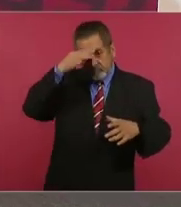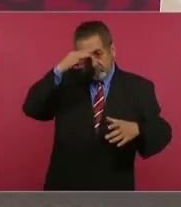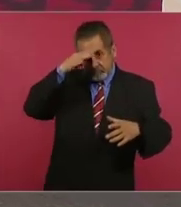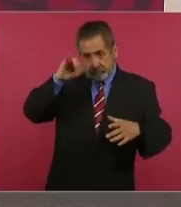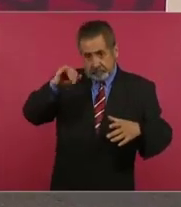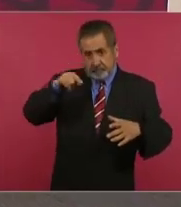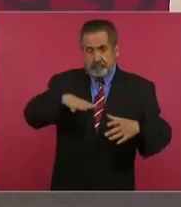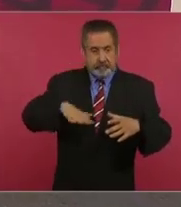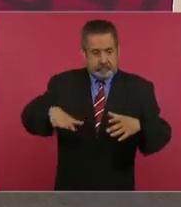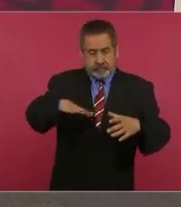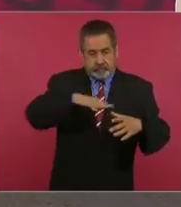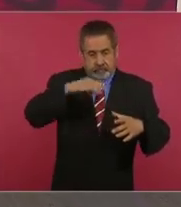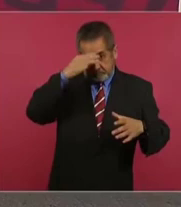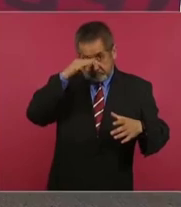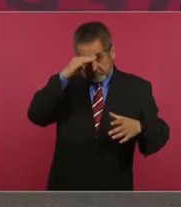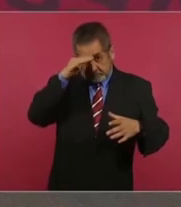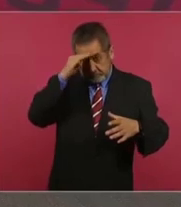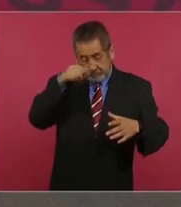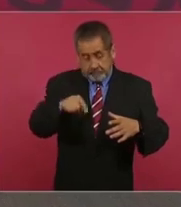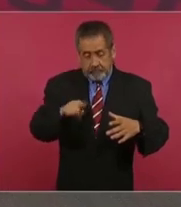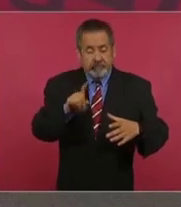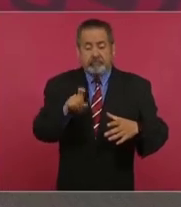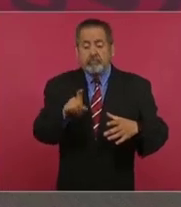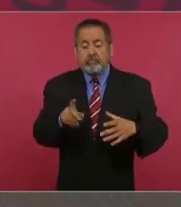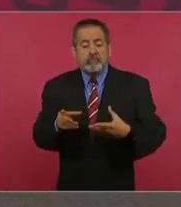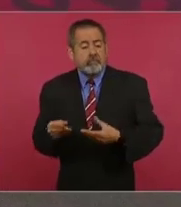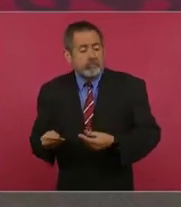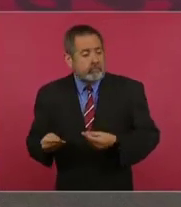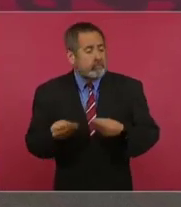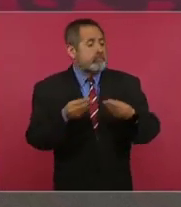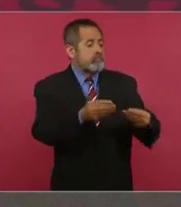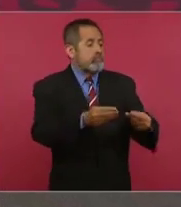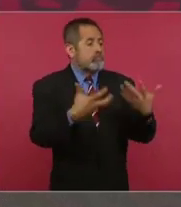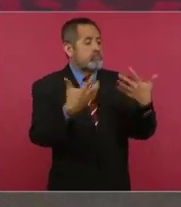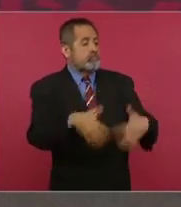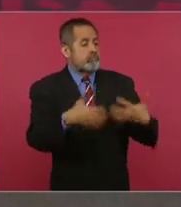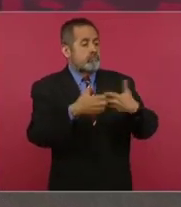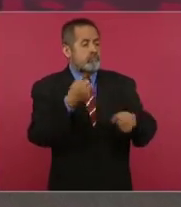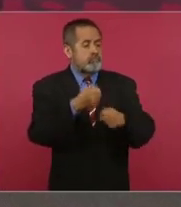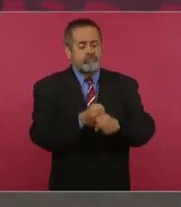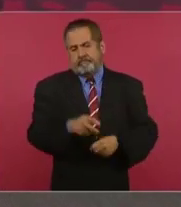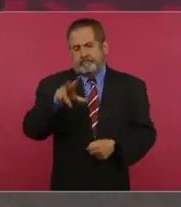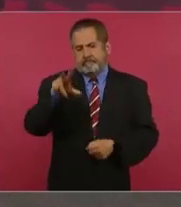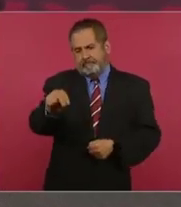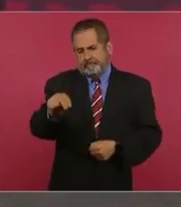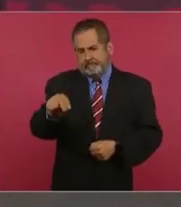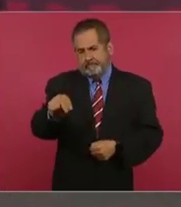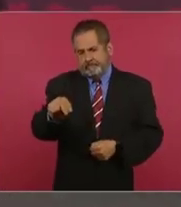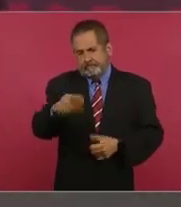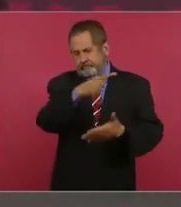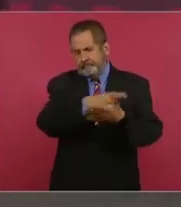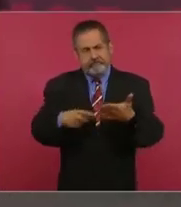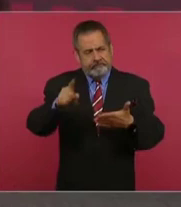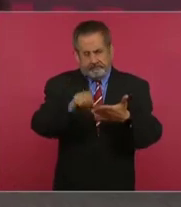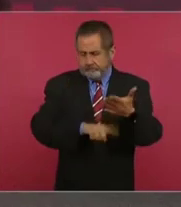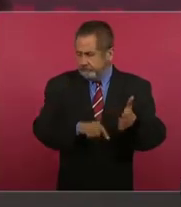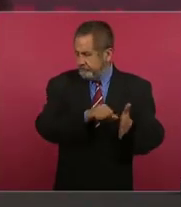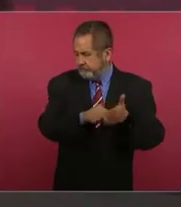para ninguna planta cervecera. Se cancela